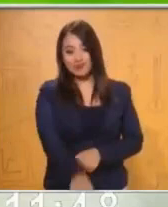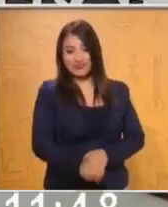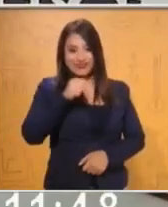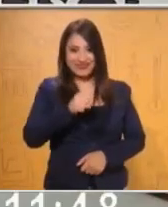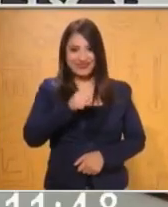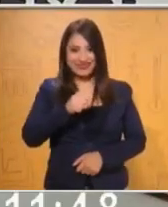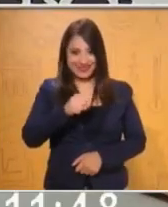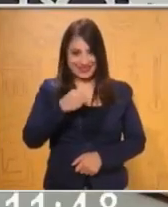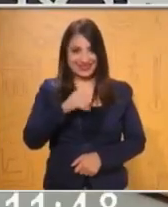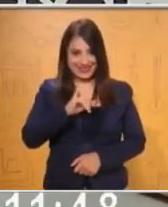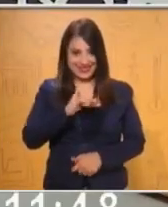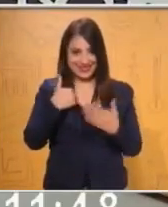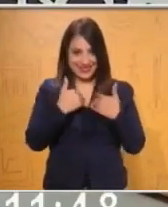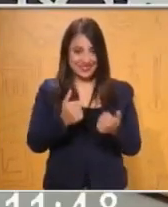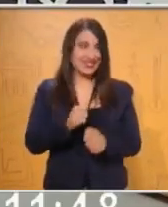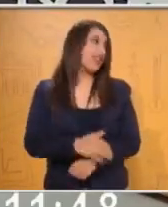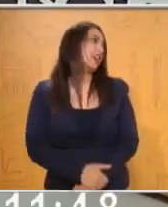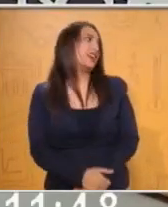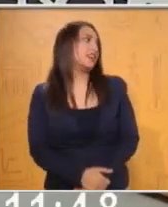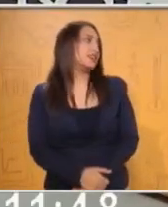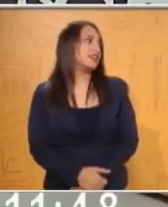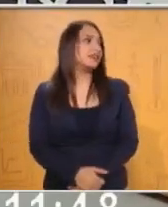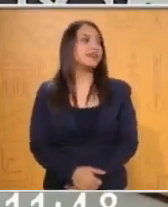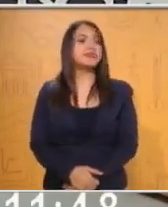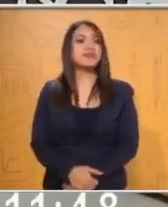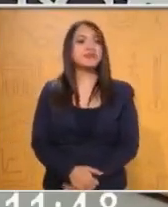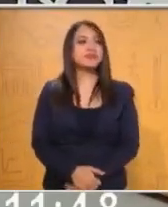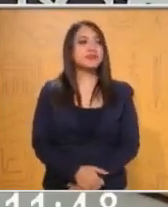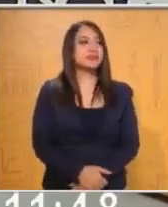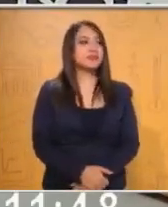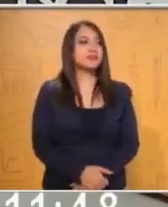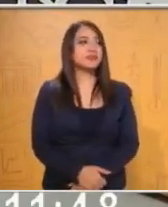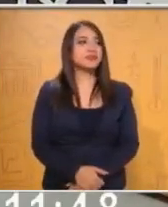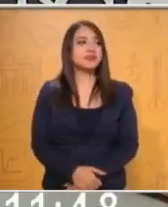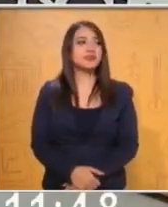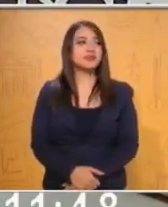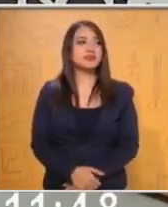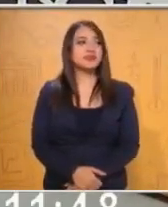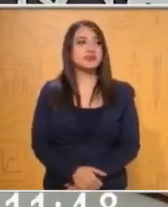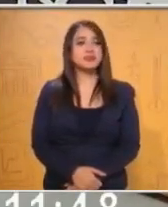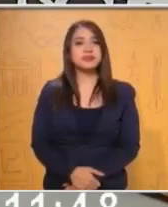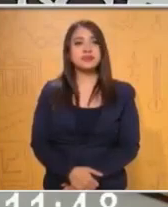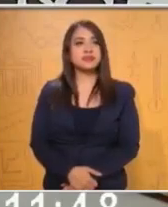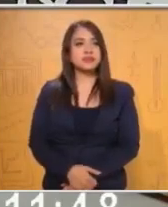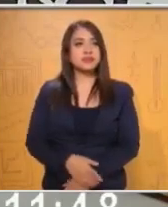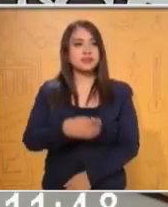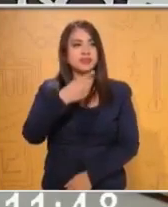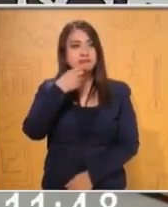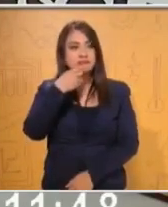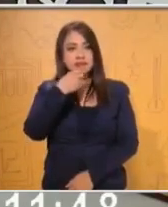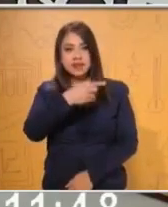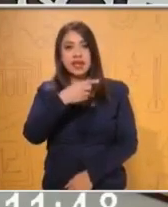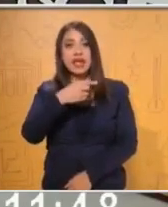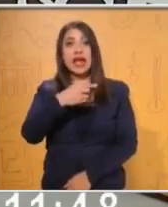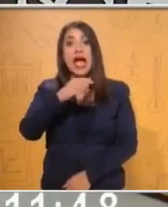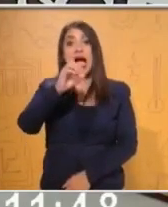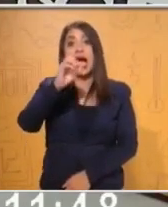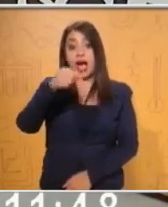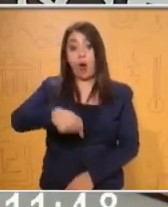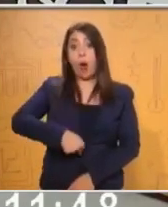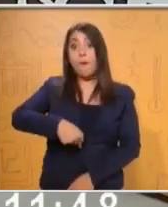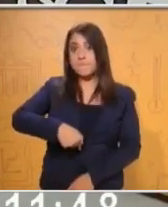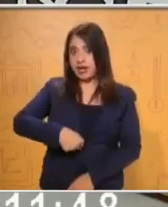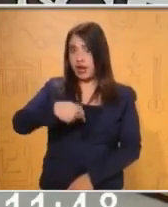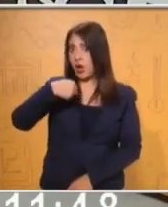Venga, venga. Fácil. Aguas, aguas. Listo, compañero. Listo, licenciado Eladio. Venga. Cuando diga ombligo es la clave.